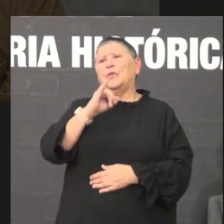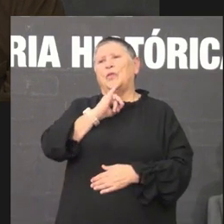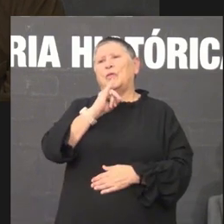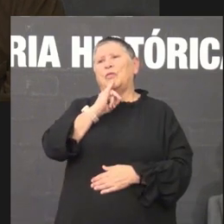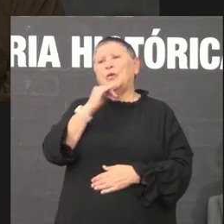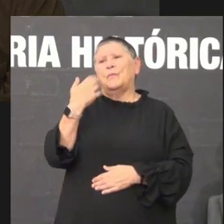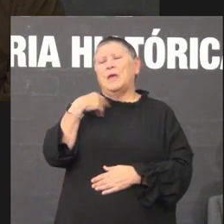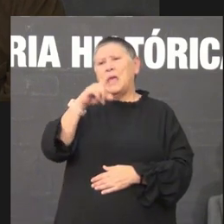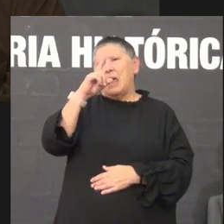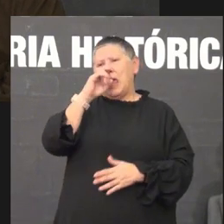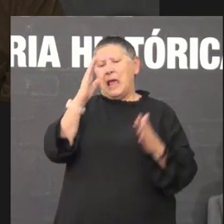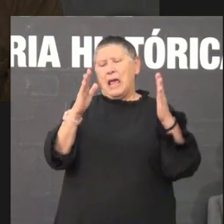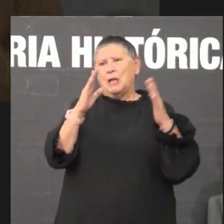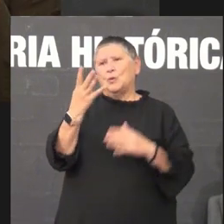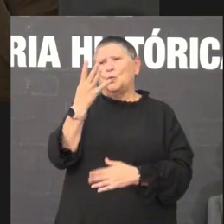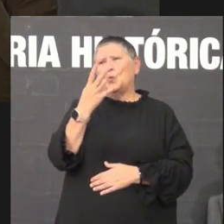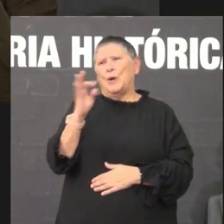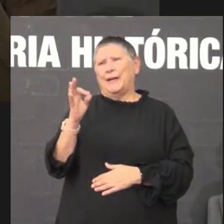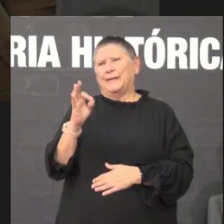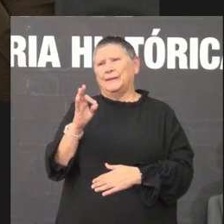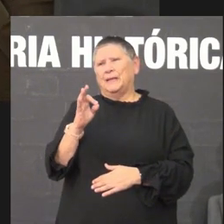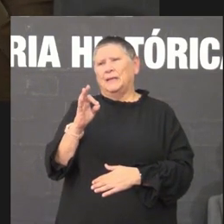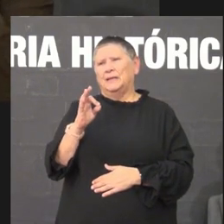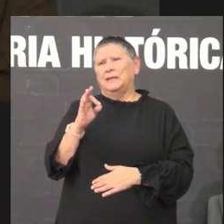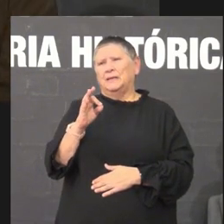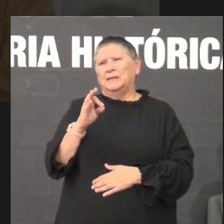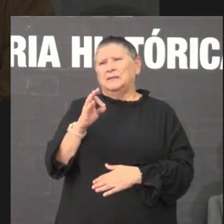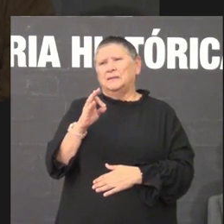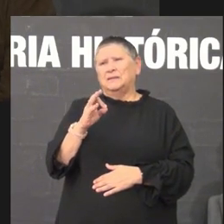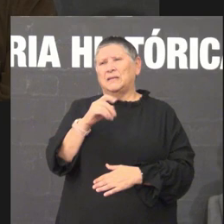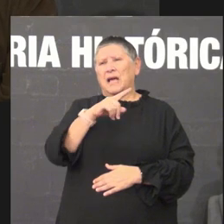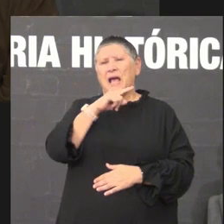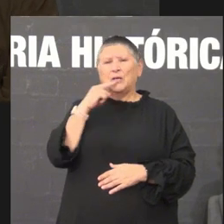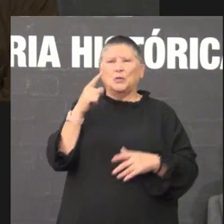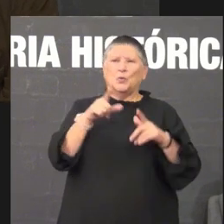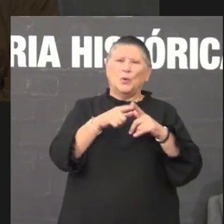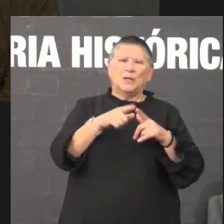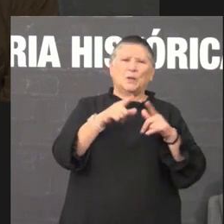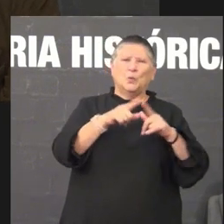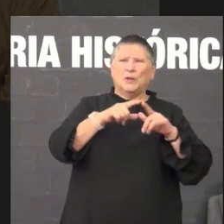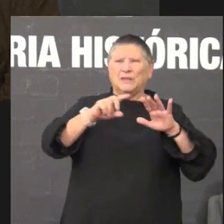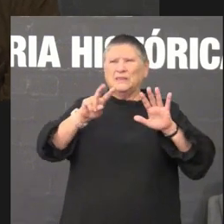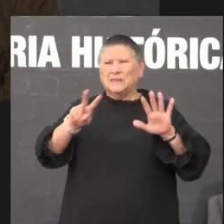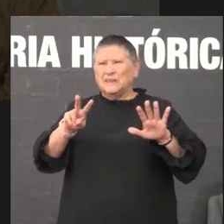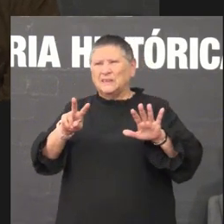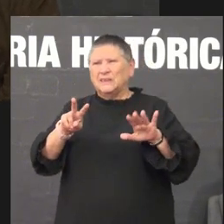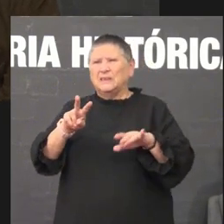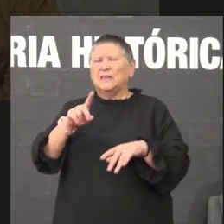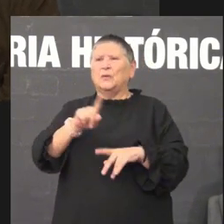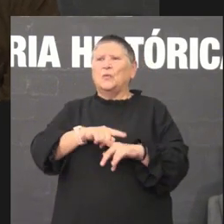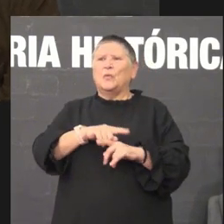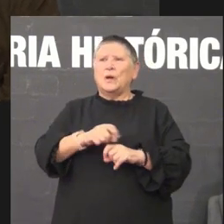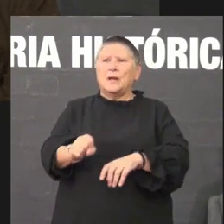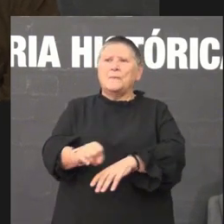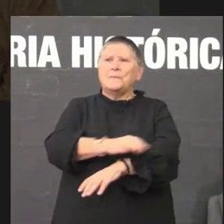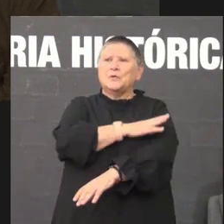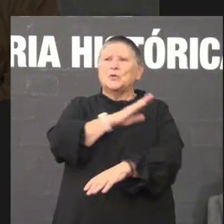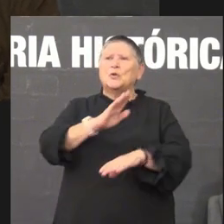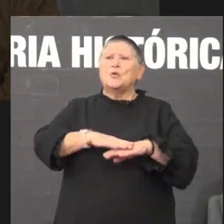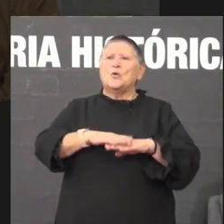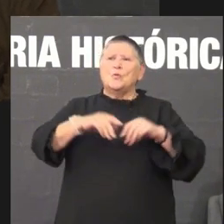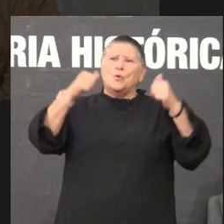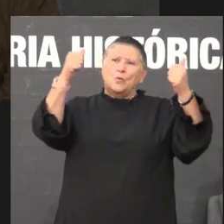40 se non me equivoco creo que a publicación de Comarós Verde se do ano 47 e é impresionante como nos órganos murais